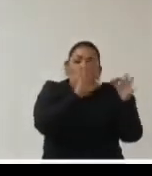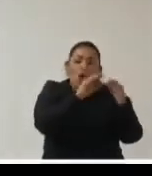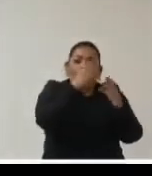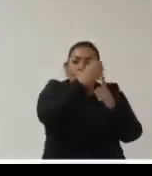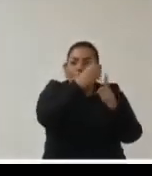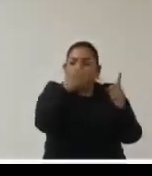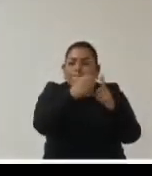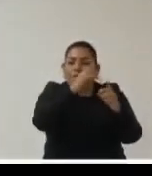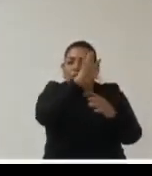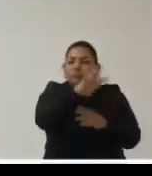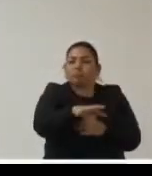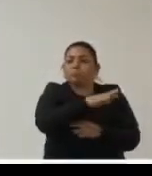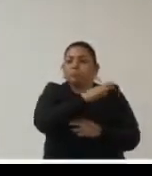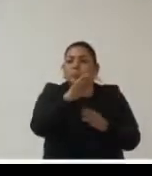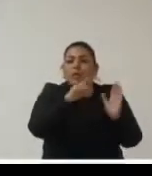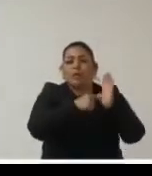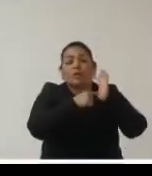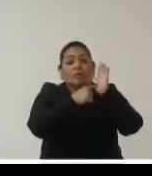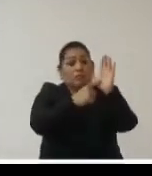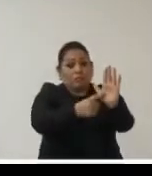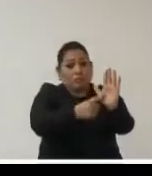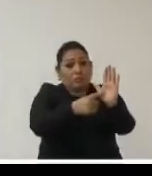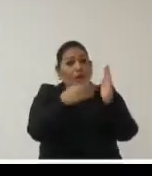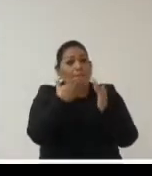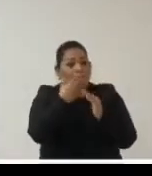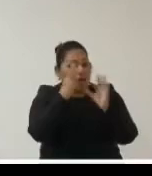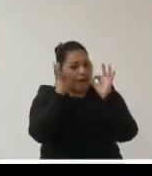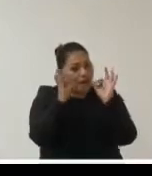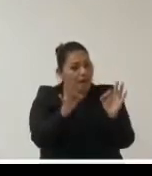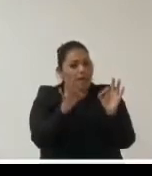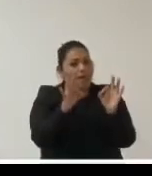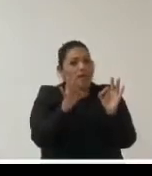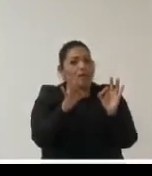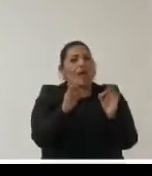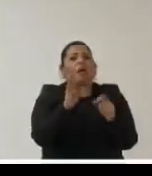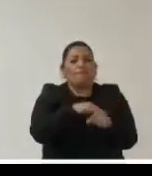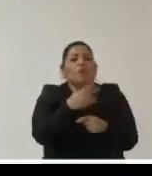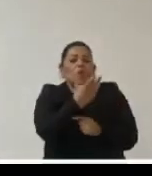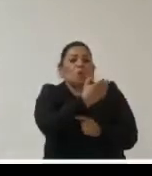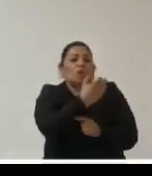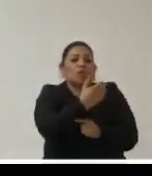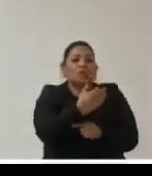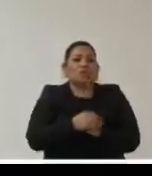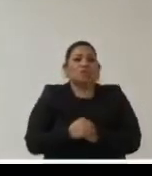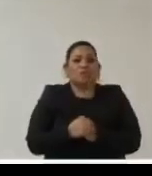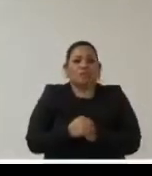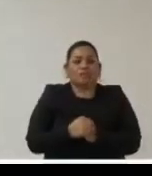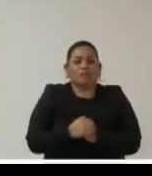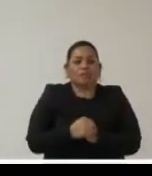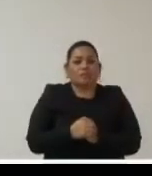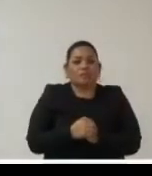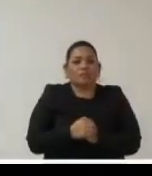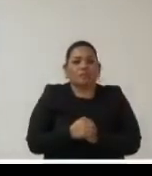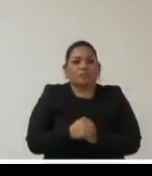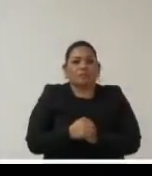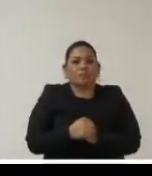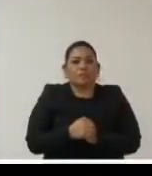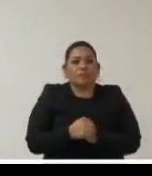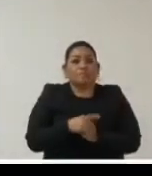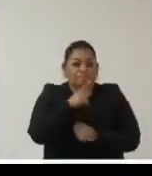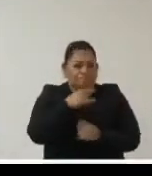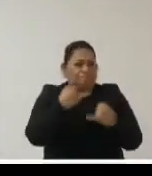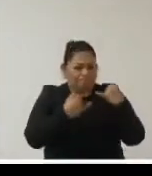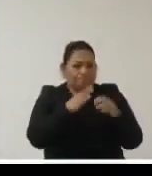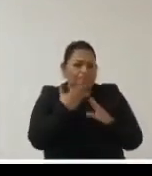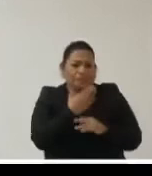programas que no se van a poder atender como originalmente fueron presupuestados por este reajuste que se justifica